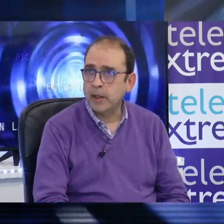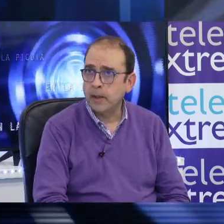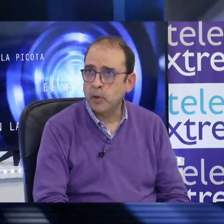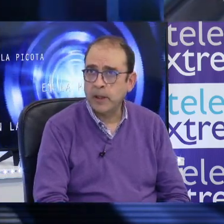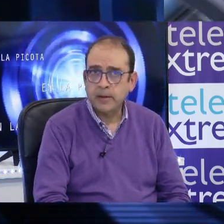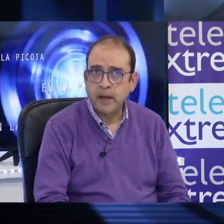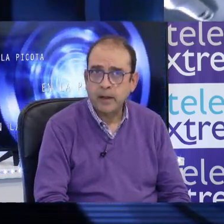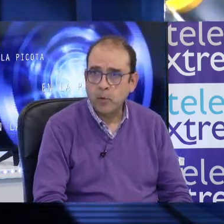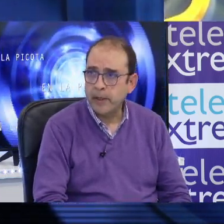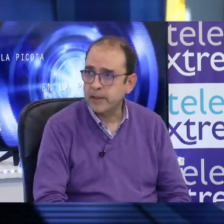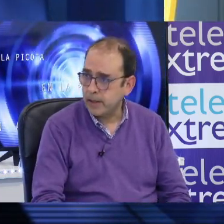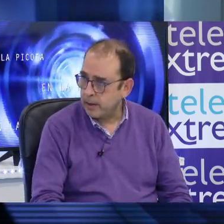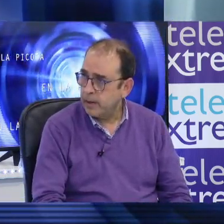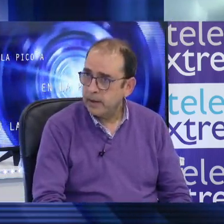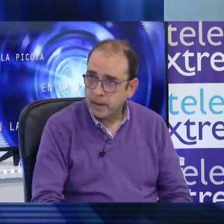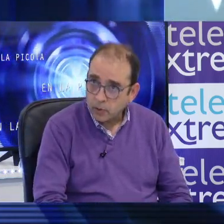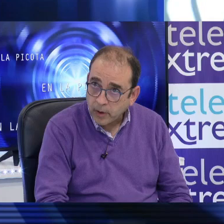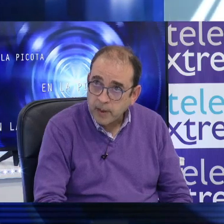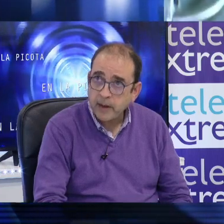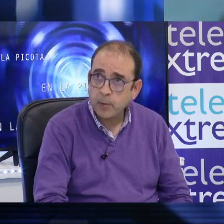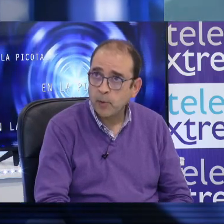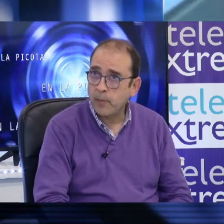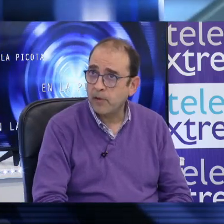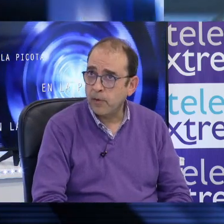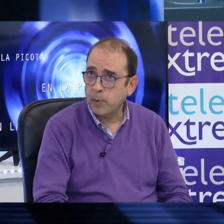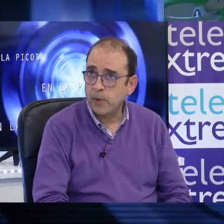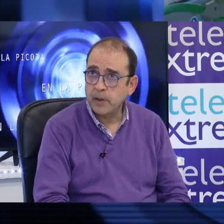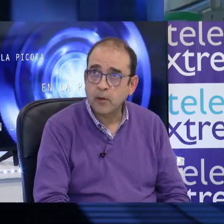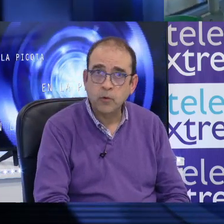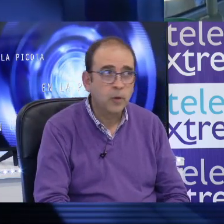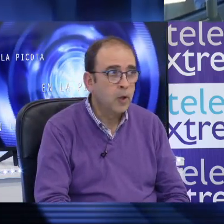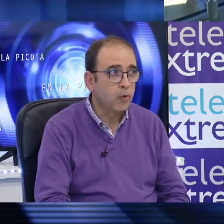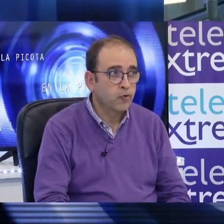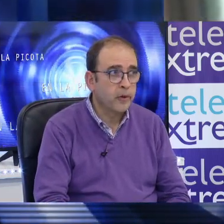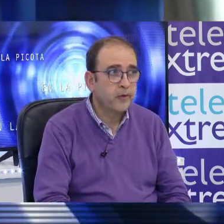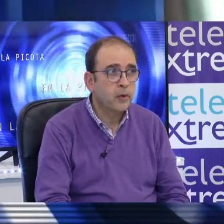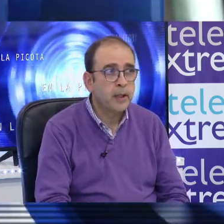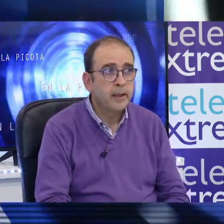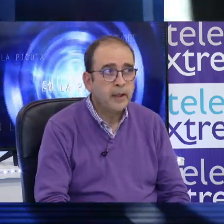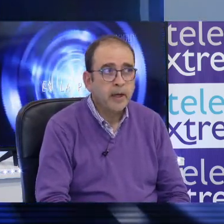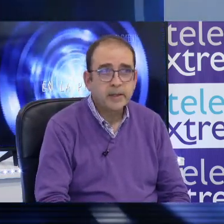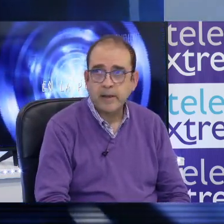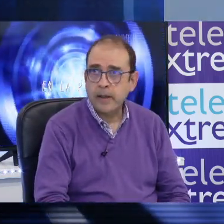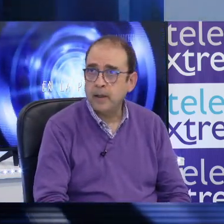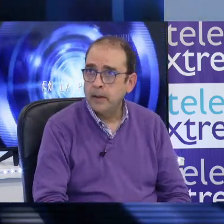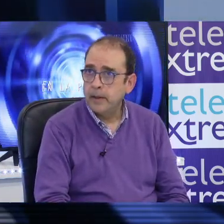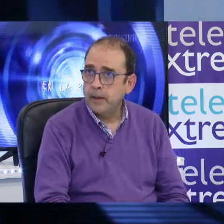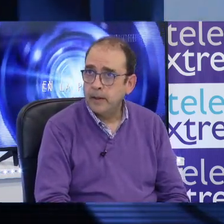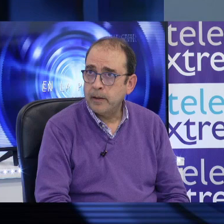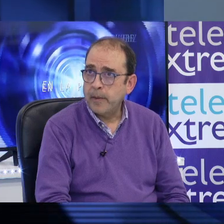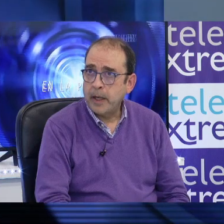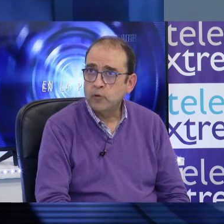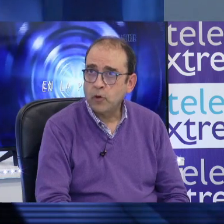autobús y que pueden entrar y moverse dentro también del propio espacio, del propio habitáculo, con sujeciones y bajarse de él